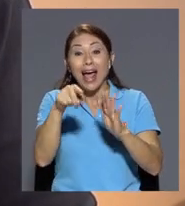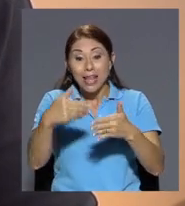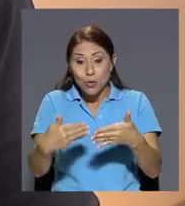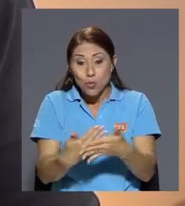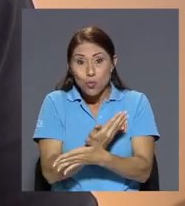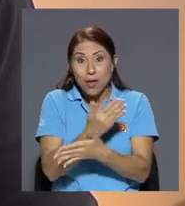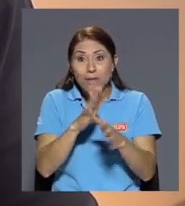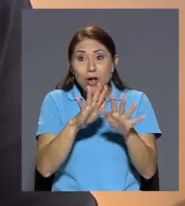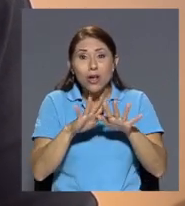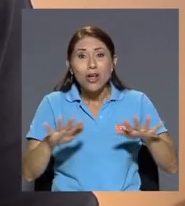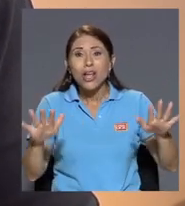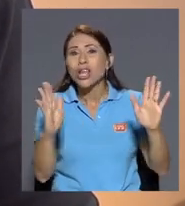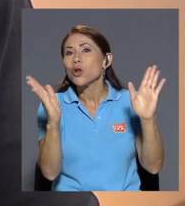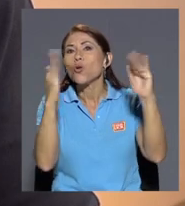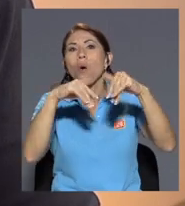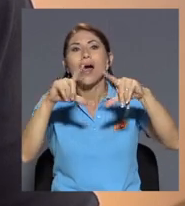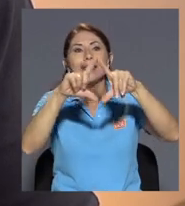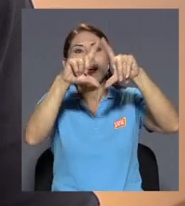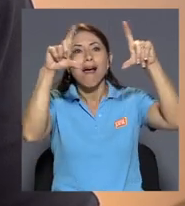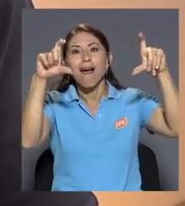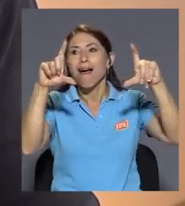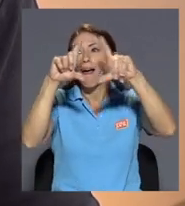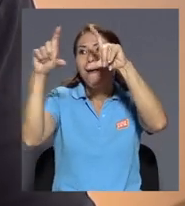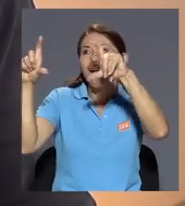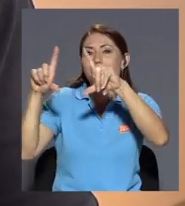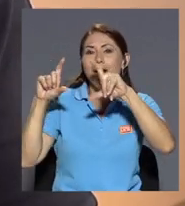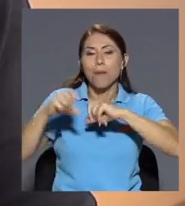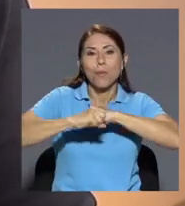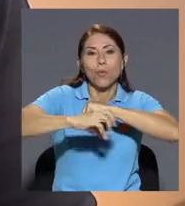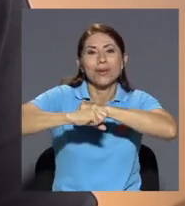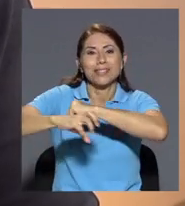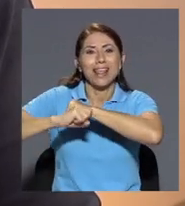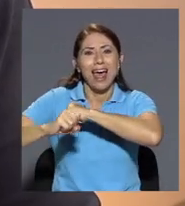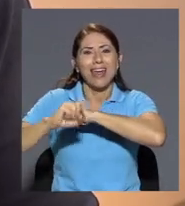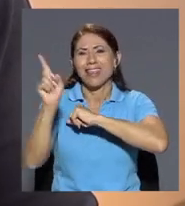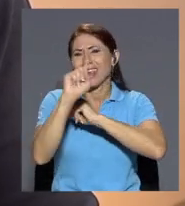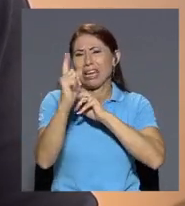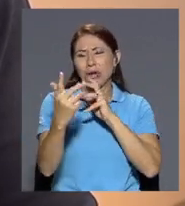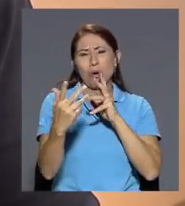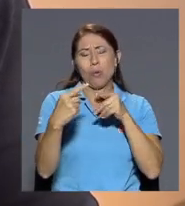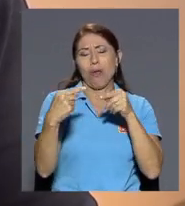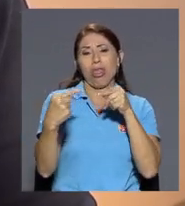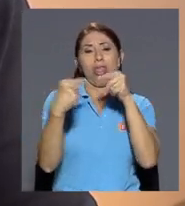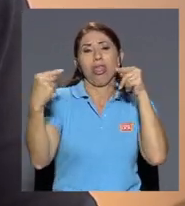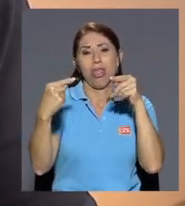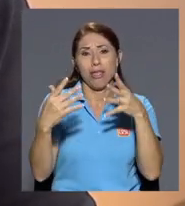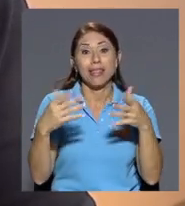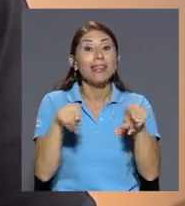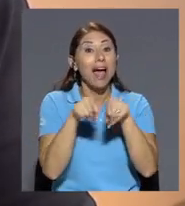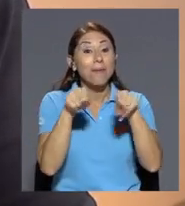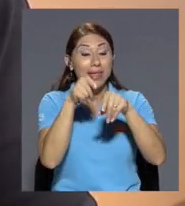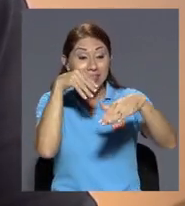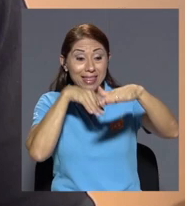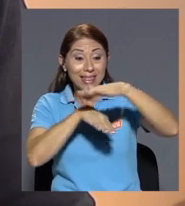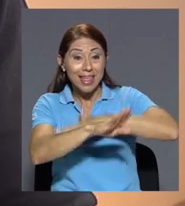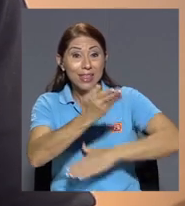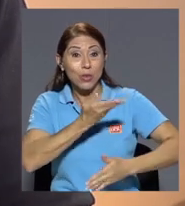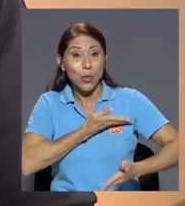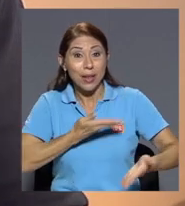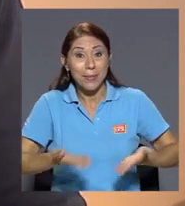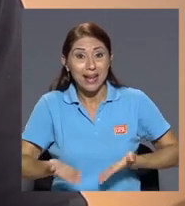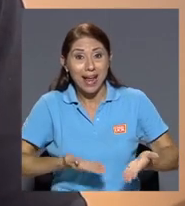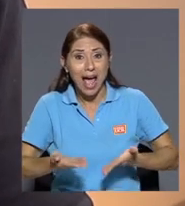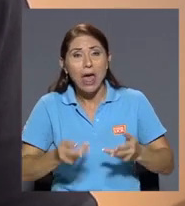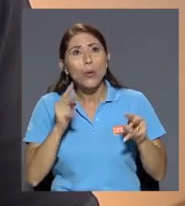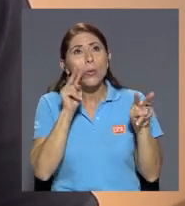con el paisaje del lugar que inclusive de lo interno dentro del mercado digamos la eliminación de cualquier rótulo que sea ajeno